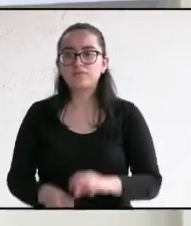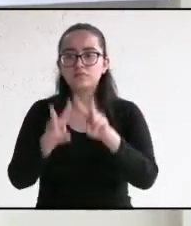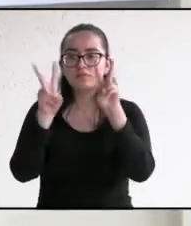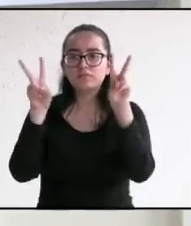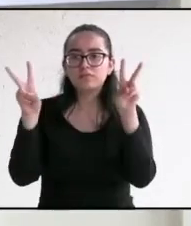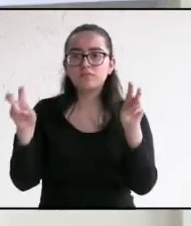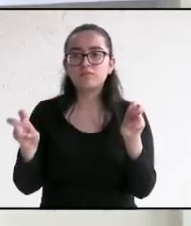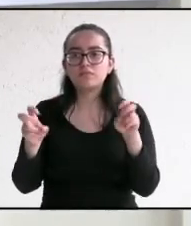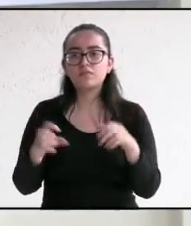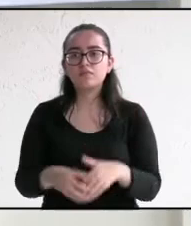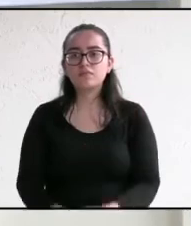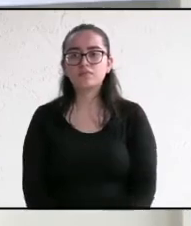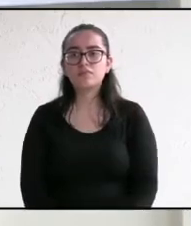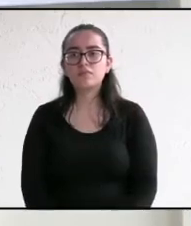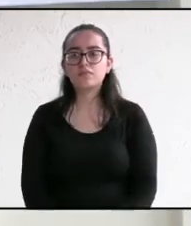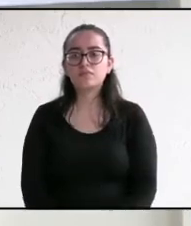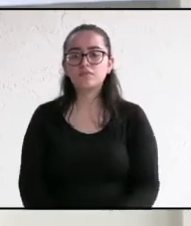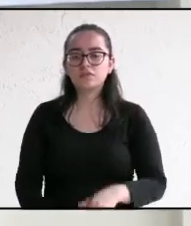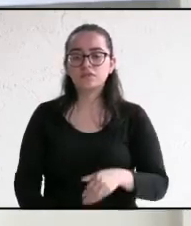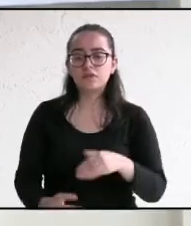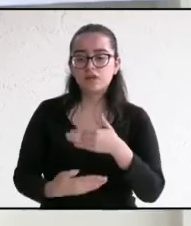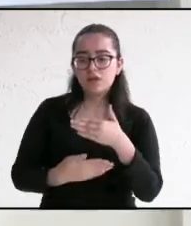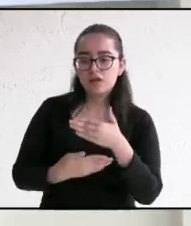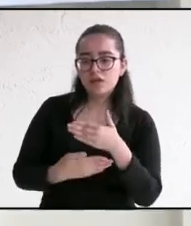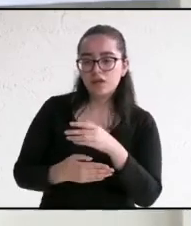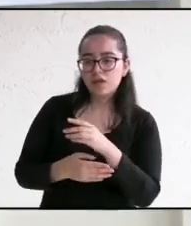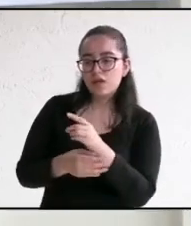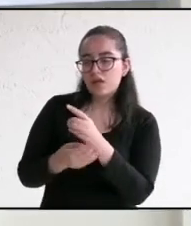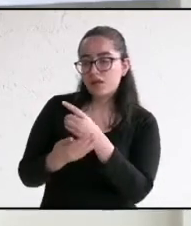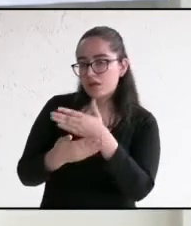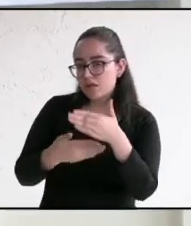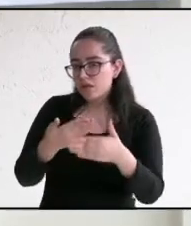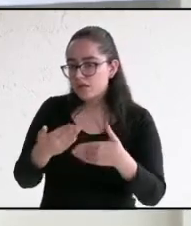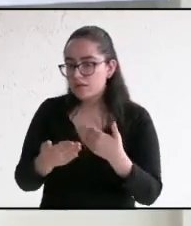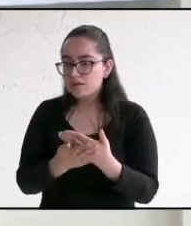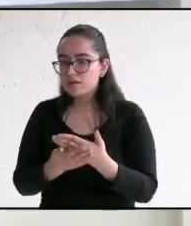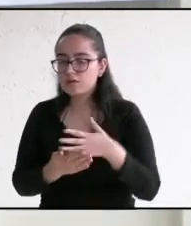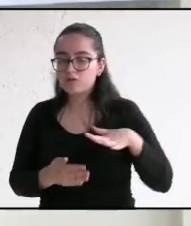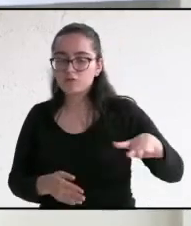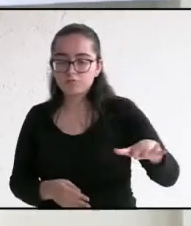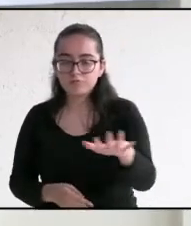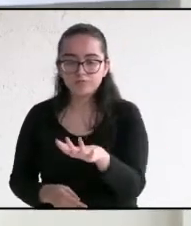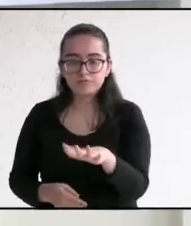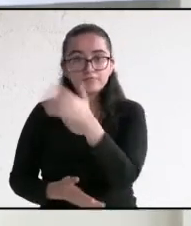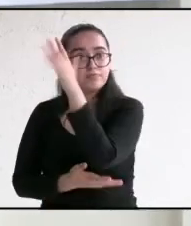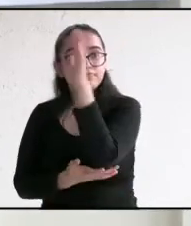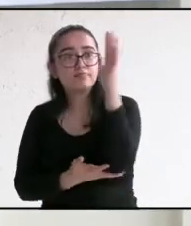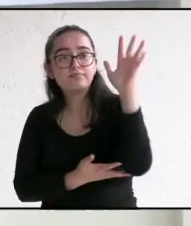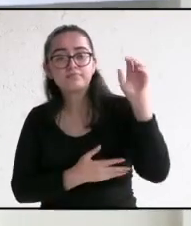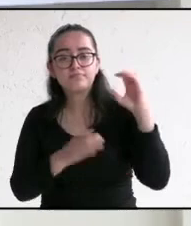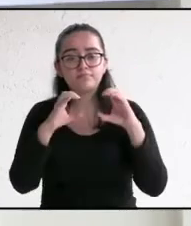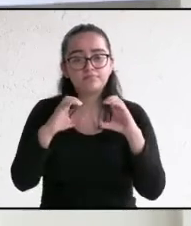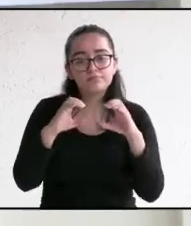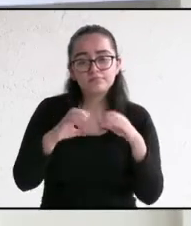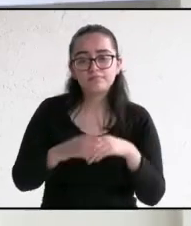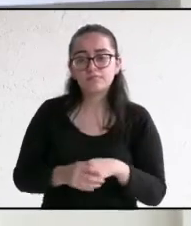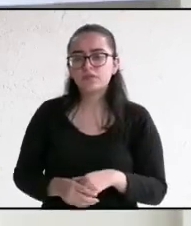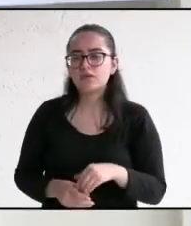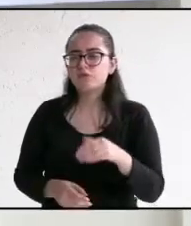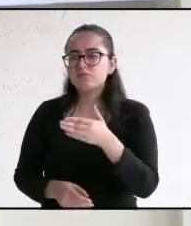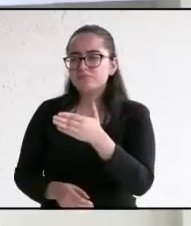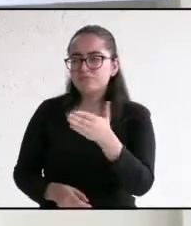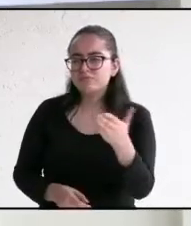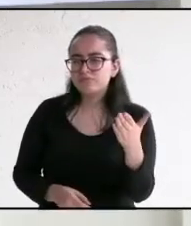en este bloque es desarrollo social y sustentable. Y la pregunta es, ¿qué gestiones realizará su